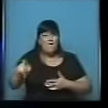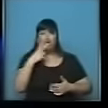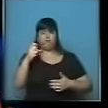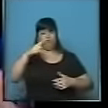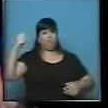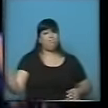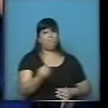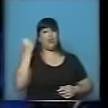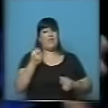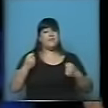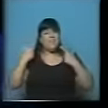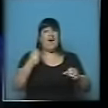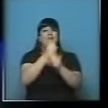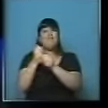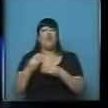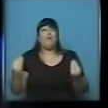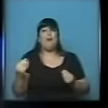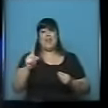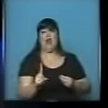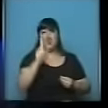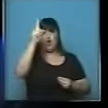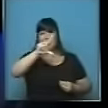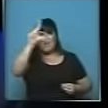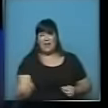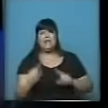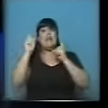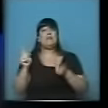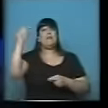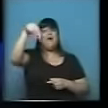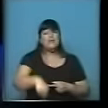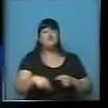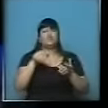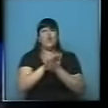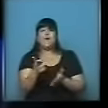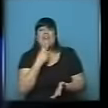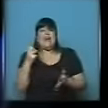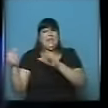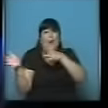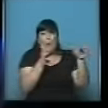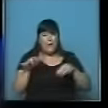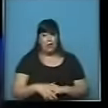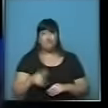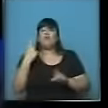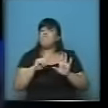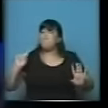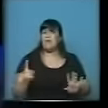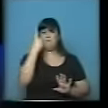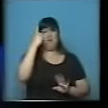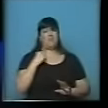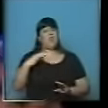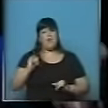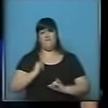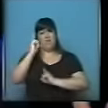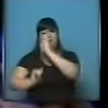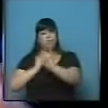potencialidad de trabajo también para el norte argentino la solar y para el sur la eólica. Todo es un trabajo que tenemos que encarar desde el primer día en un país que